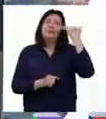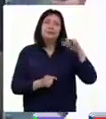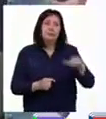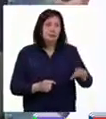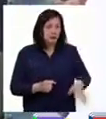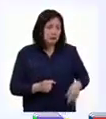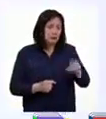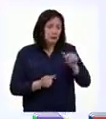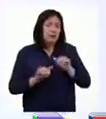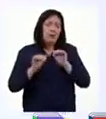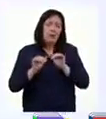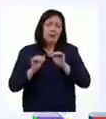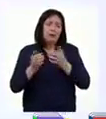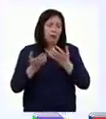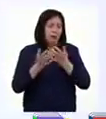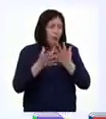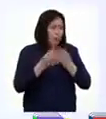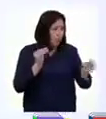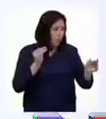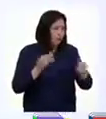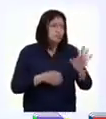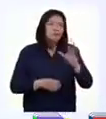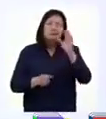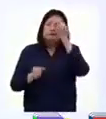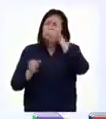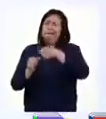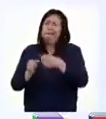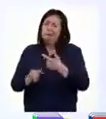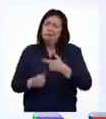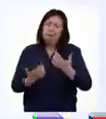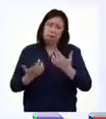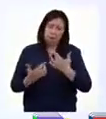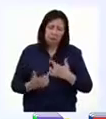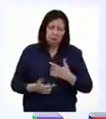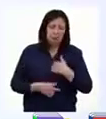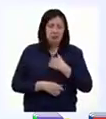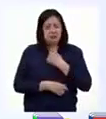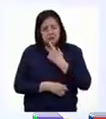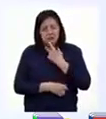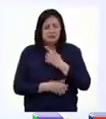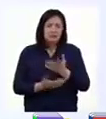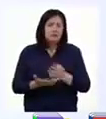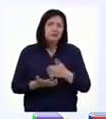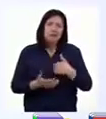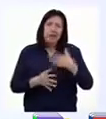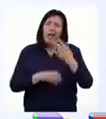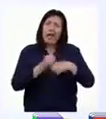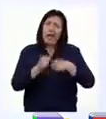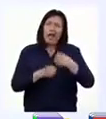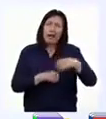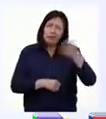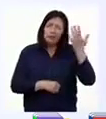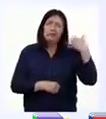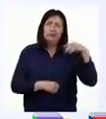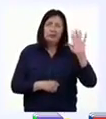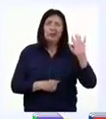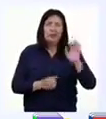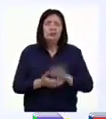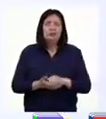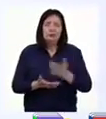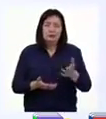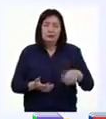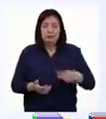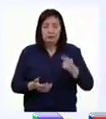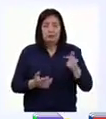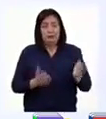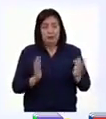se perdió. ¿Sabe? Recordar esos momentos nos puso muy tristes. A pesar de que han pasado bastante tiempo de esa vez y